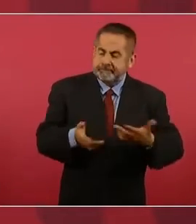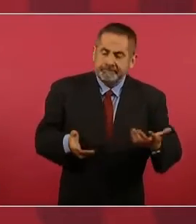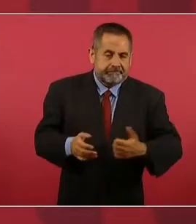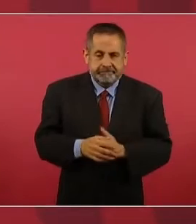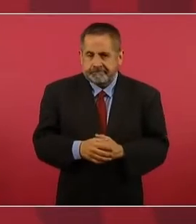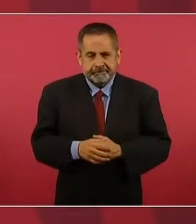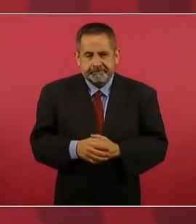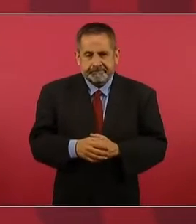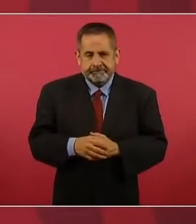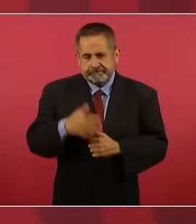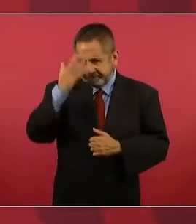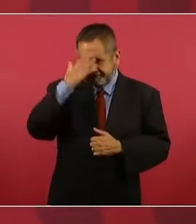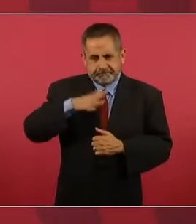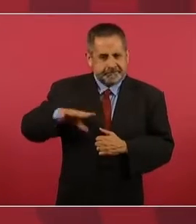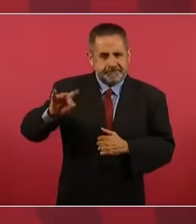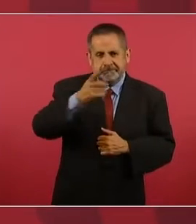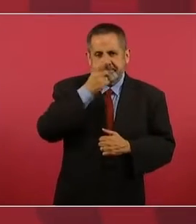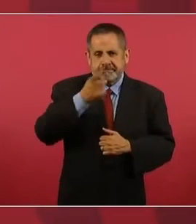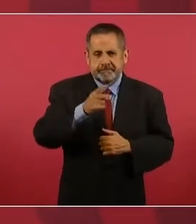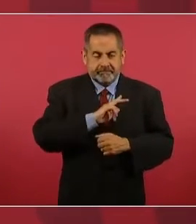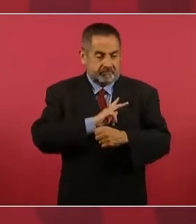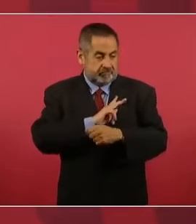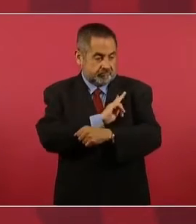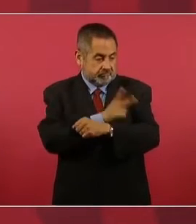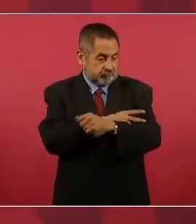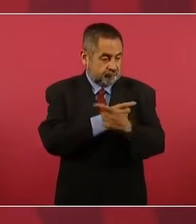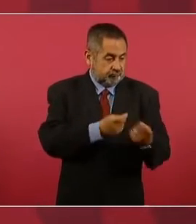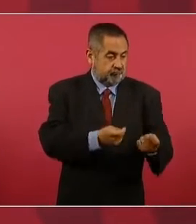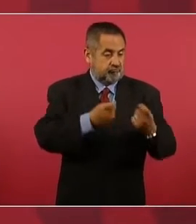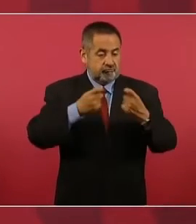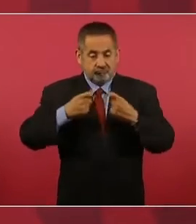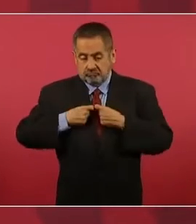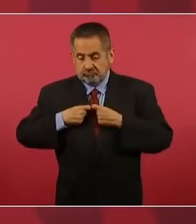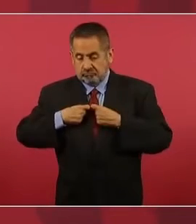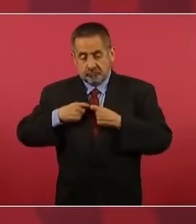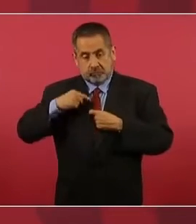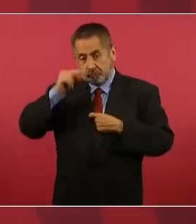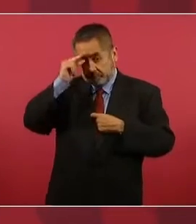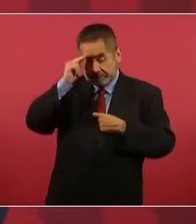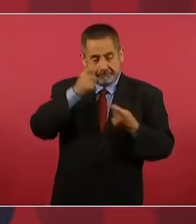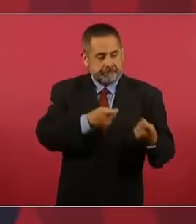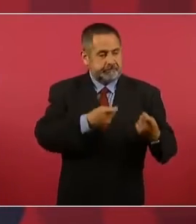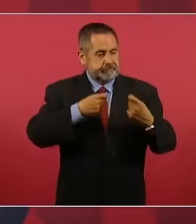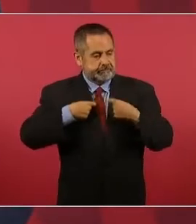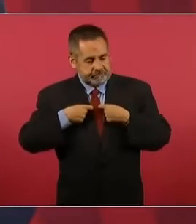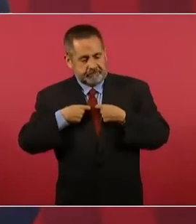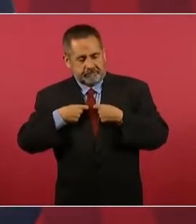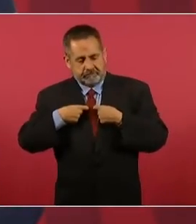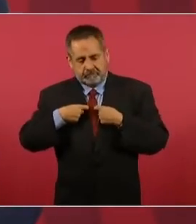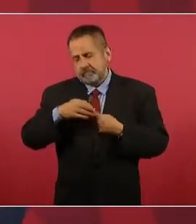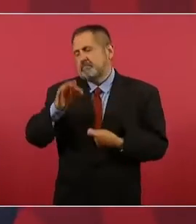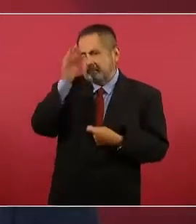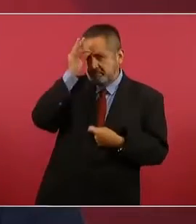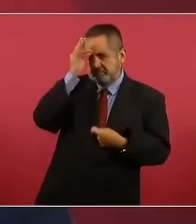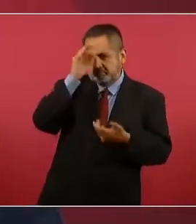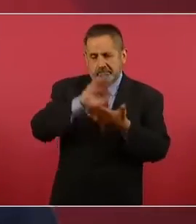atonta a los inteligentes y a los tontos los vuelve locos.